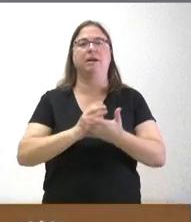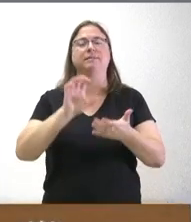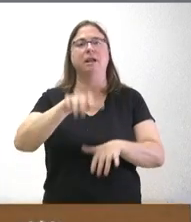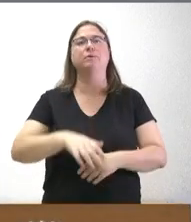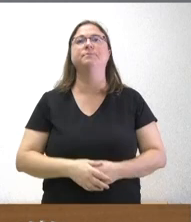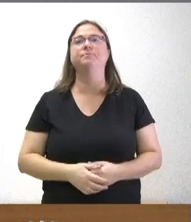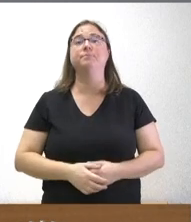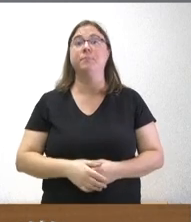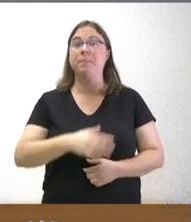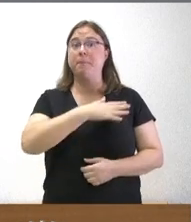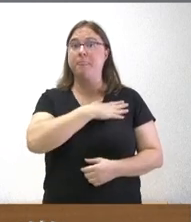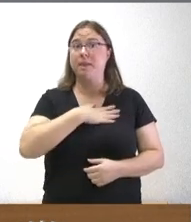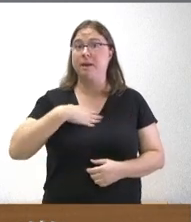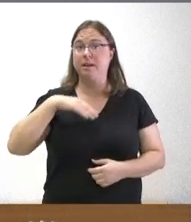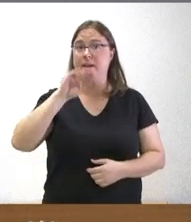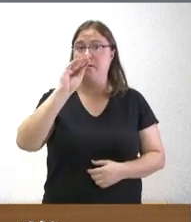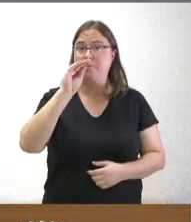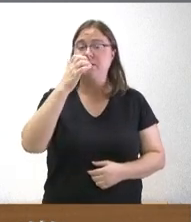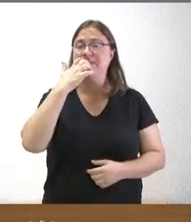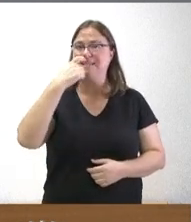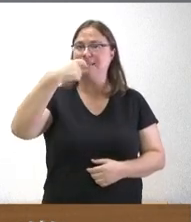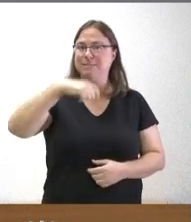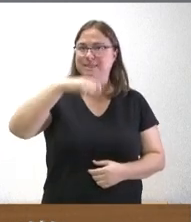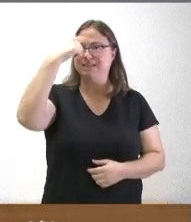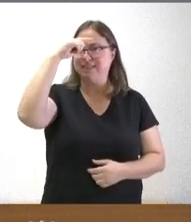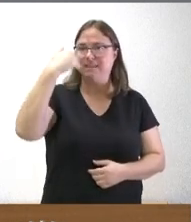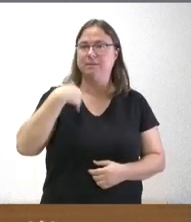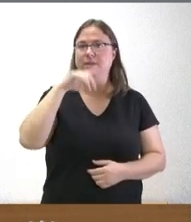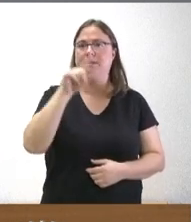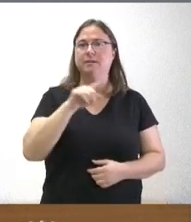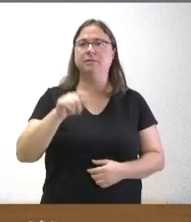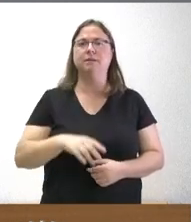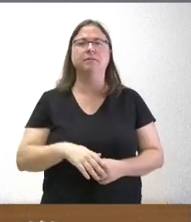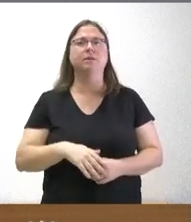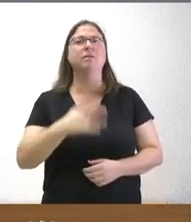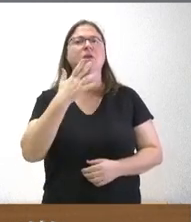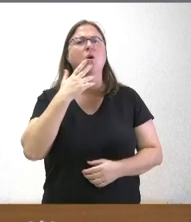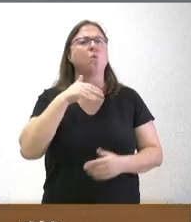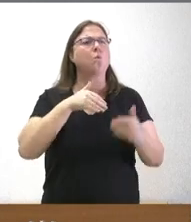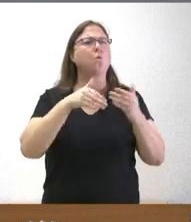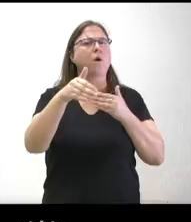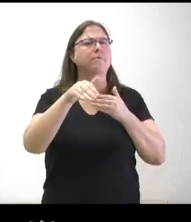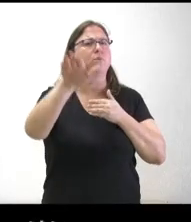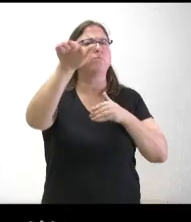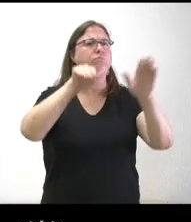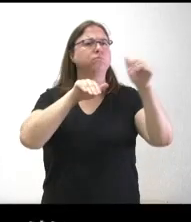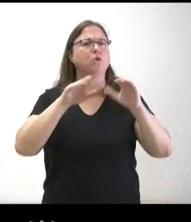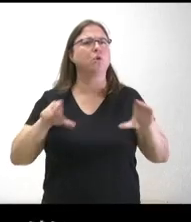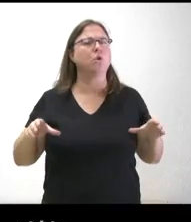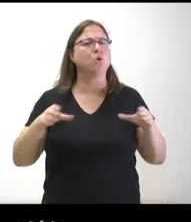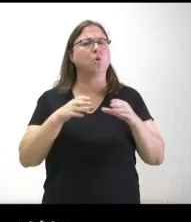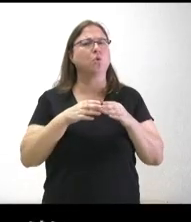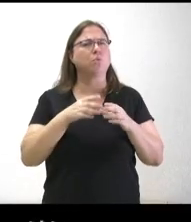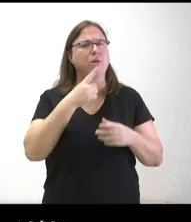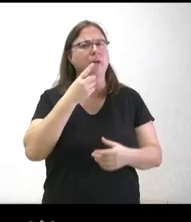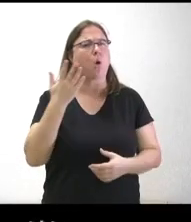quería preguntar si ya el presidente sabe o cuando cuando va a citar a los grupos como dijo como